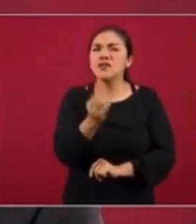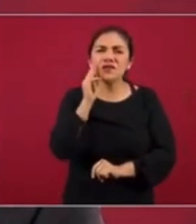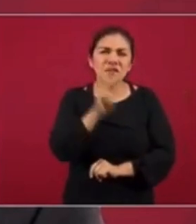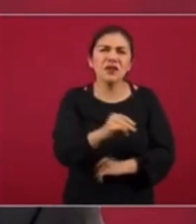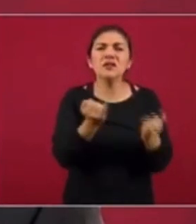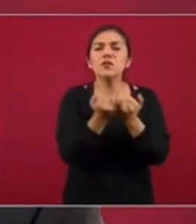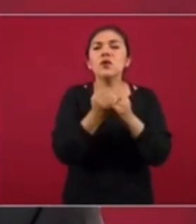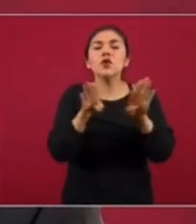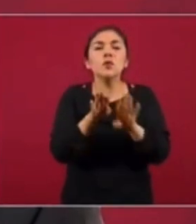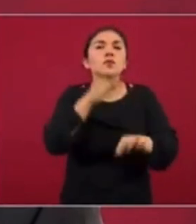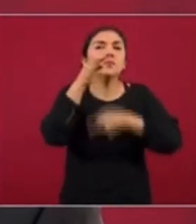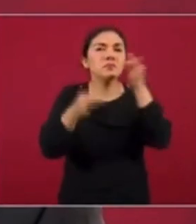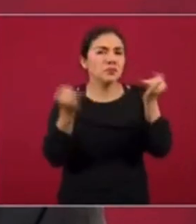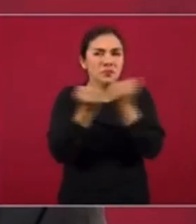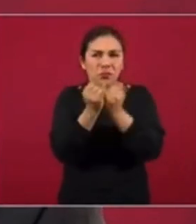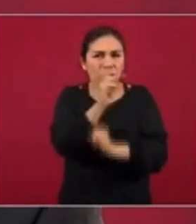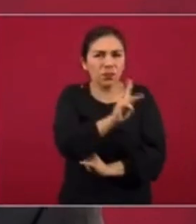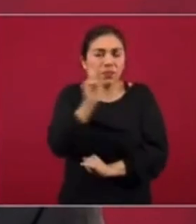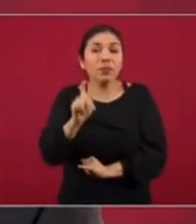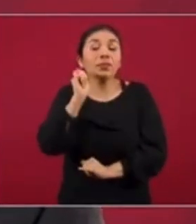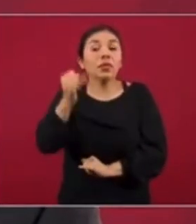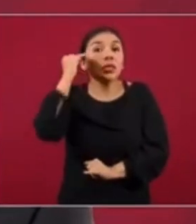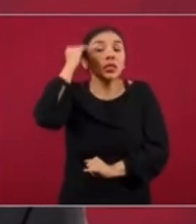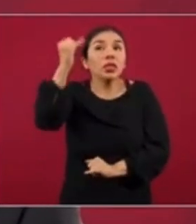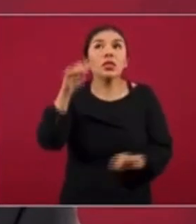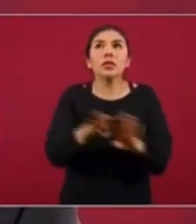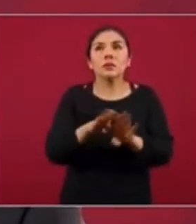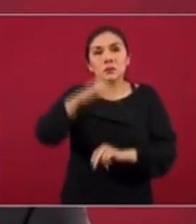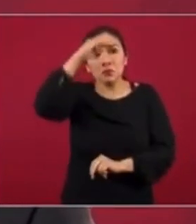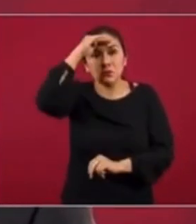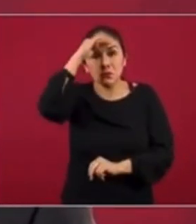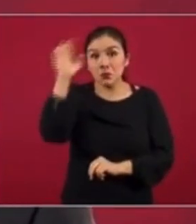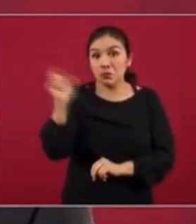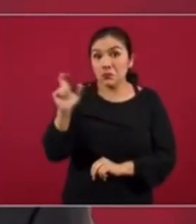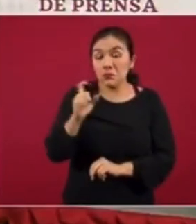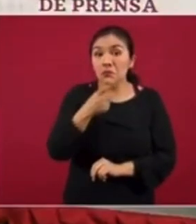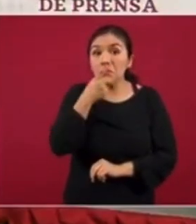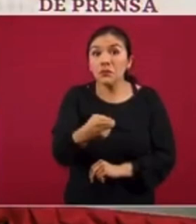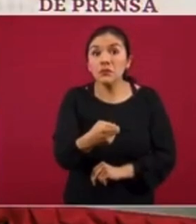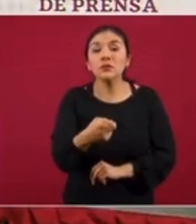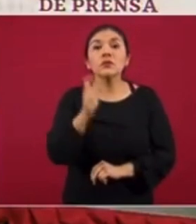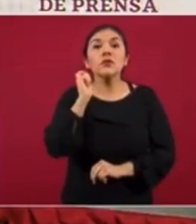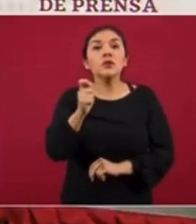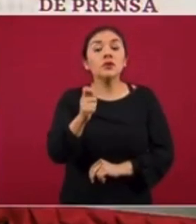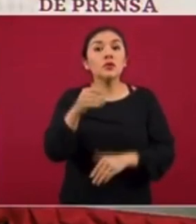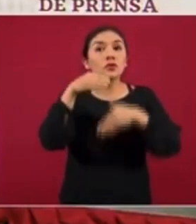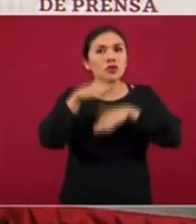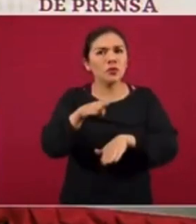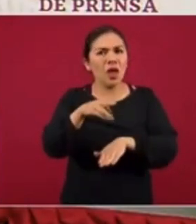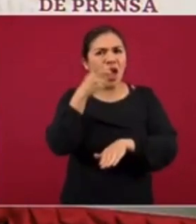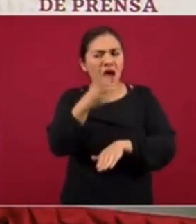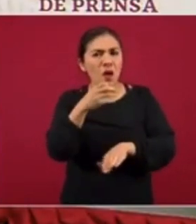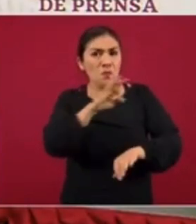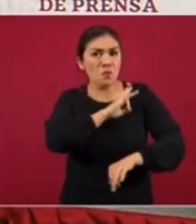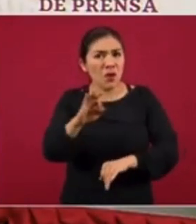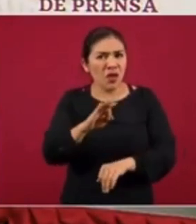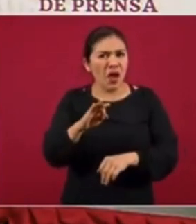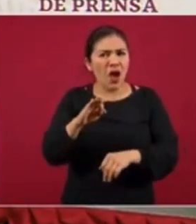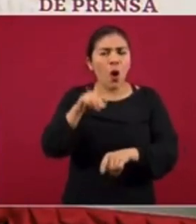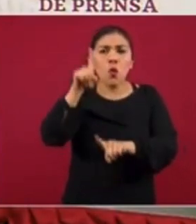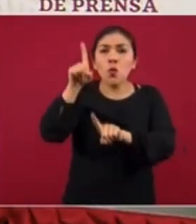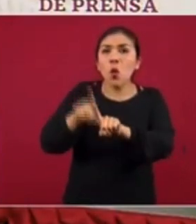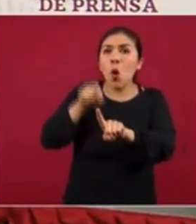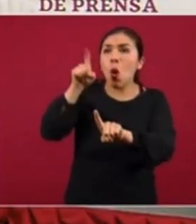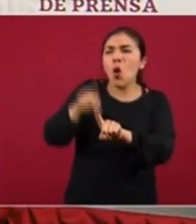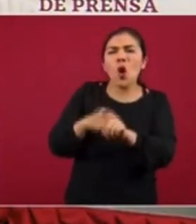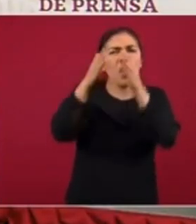como algunos comentaristas, es la idea de que cuando se mencionó sobre lo irrelevante que podía ser el color,